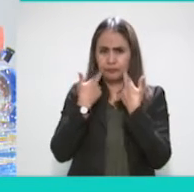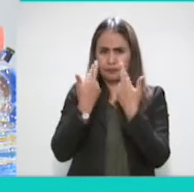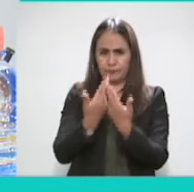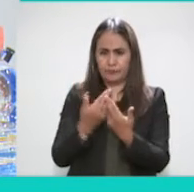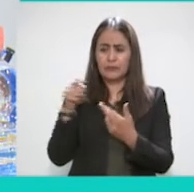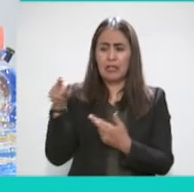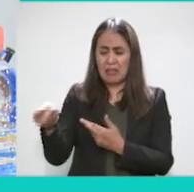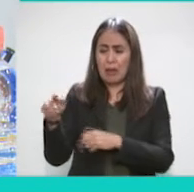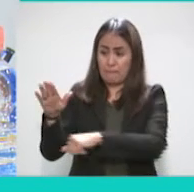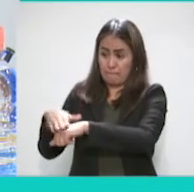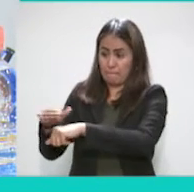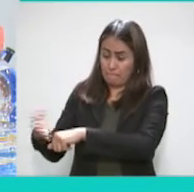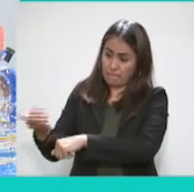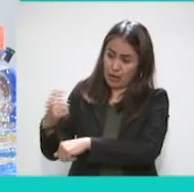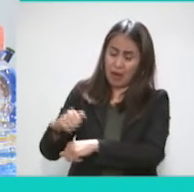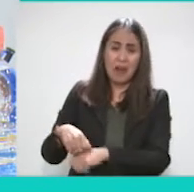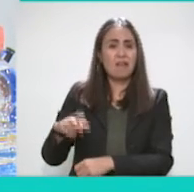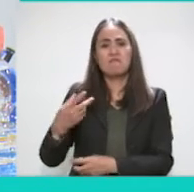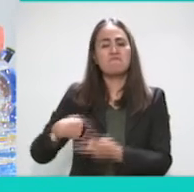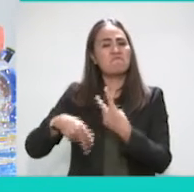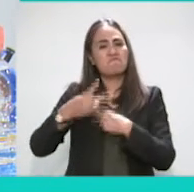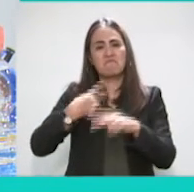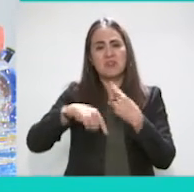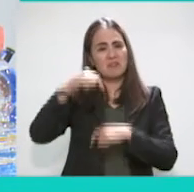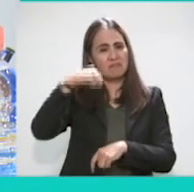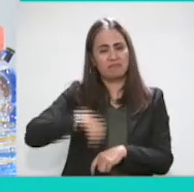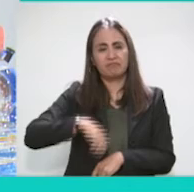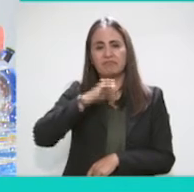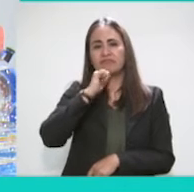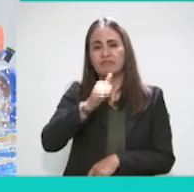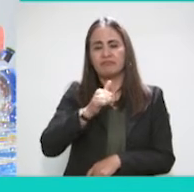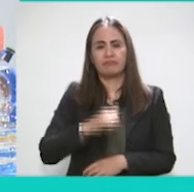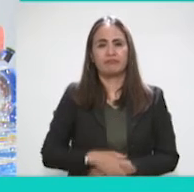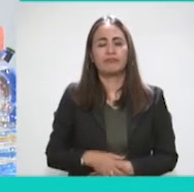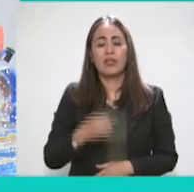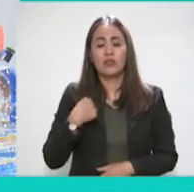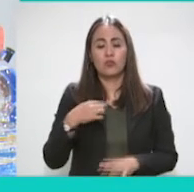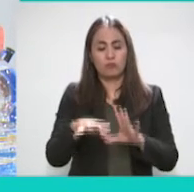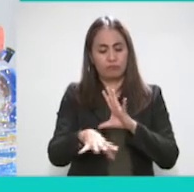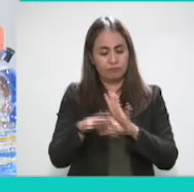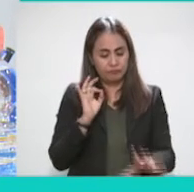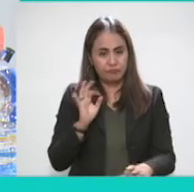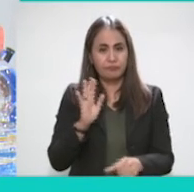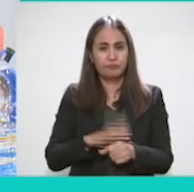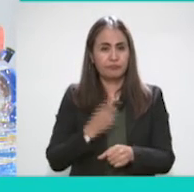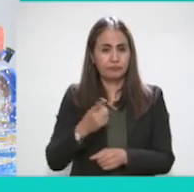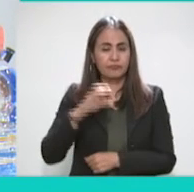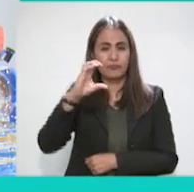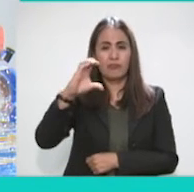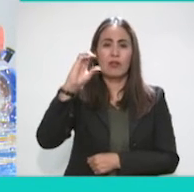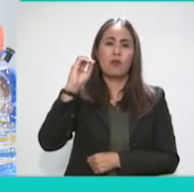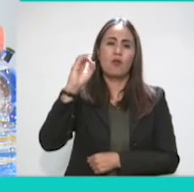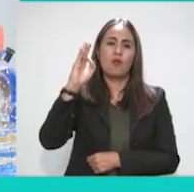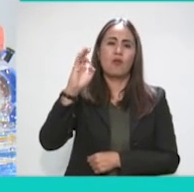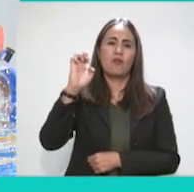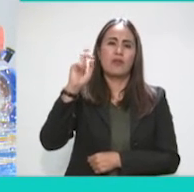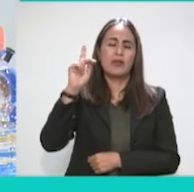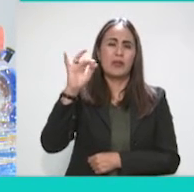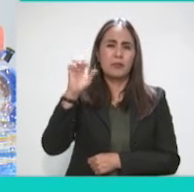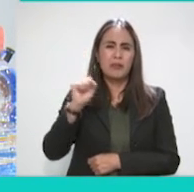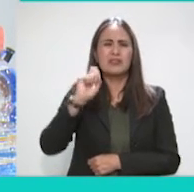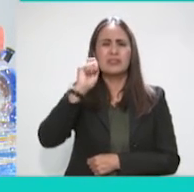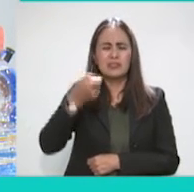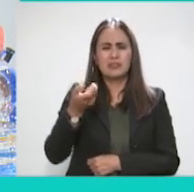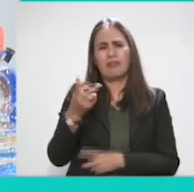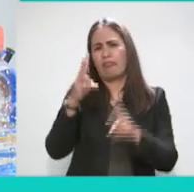faltó a la misma, entonces simplemente separa este recurso porque nuevamente la COFEPRIS y en un tema tan importante que es la